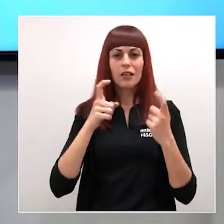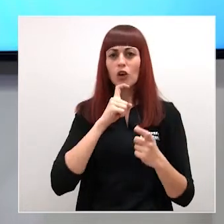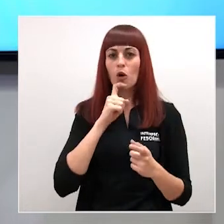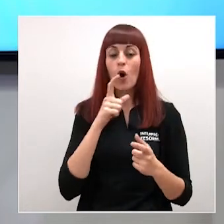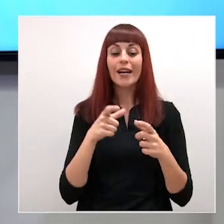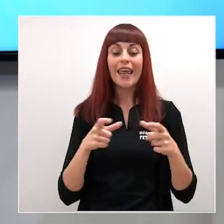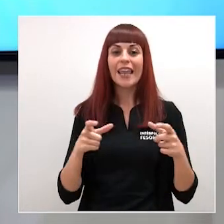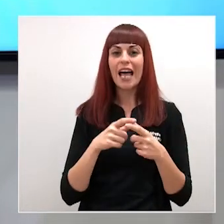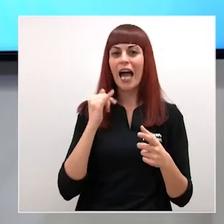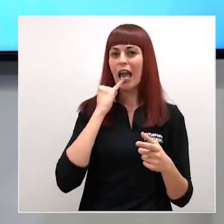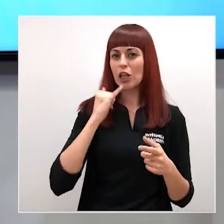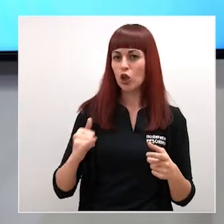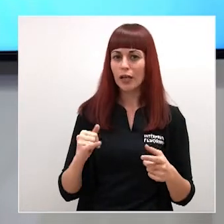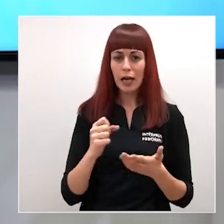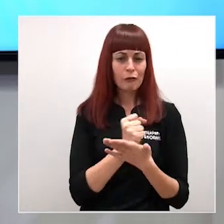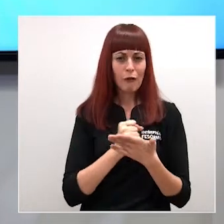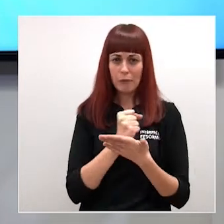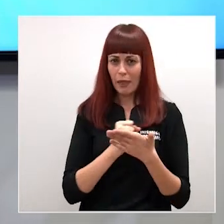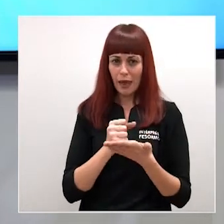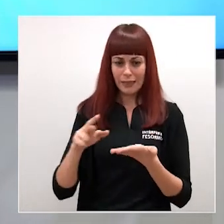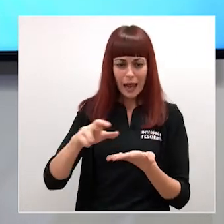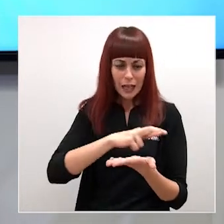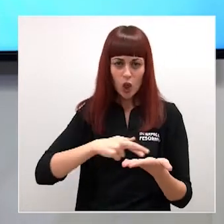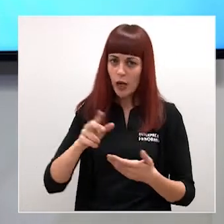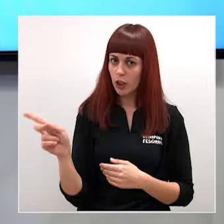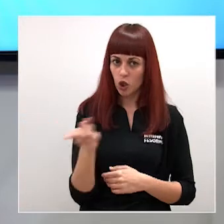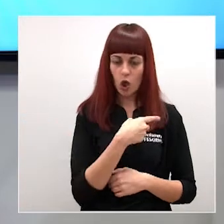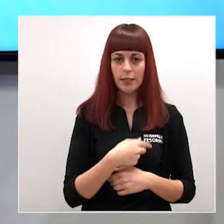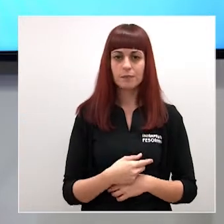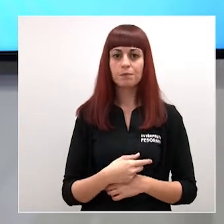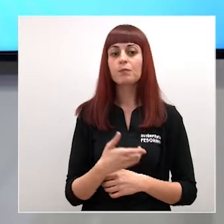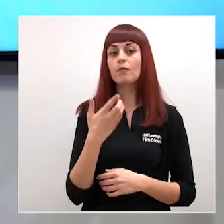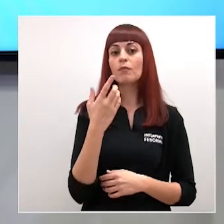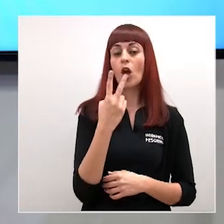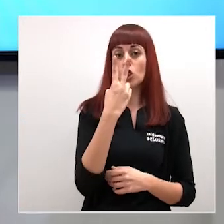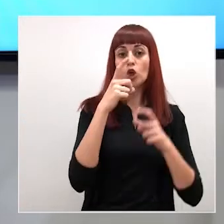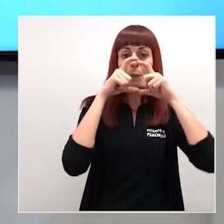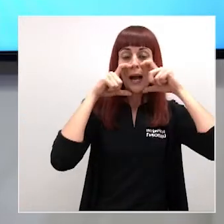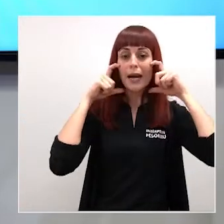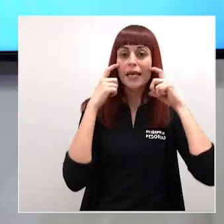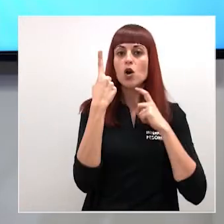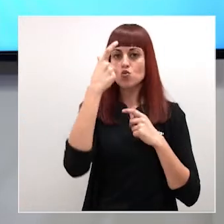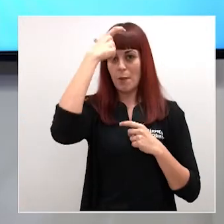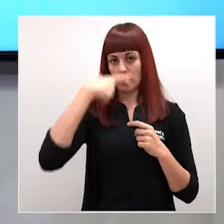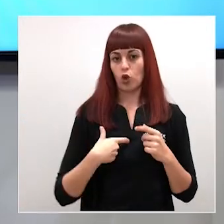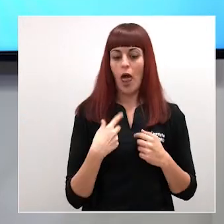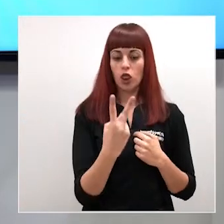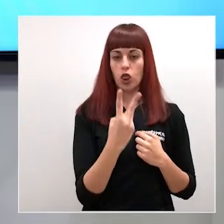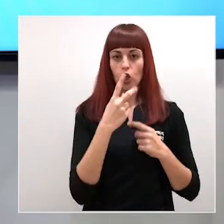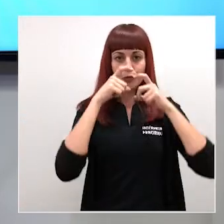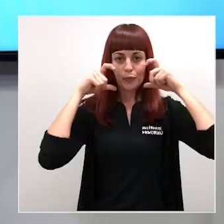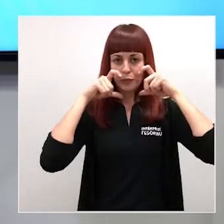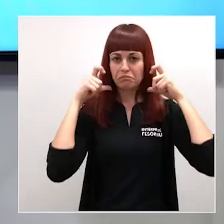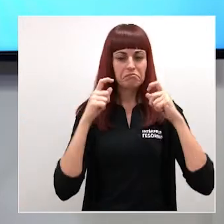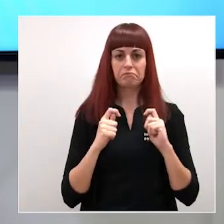receta electrónica en todas las farmacias de la región. Se distribuirán dos mascarillas quirúrgicas por cada persona mayor de 65 años de